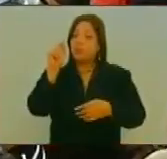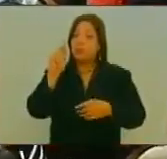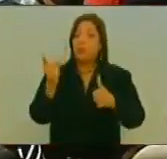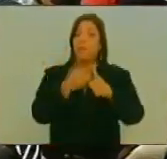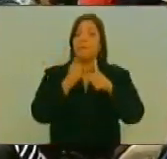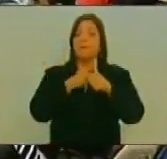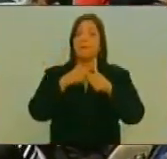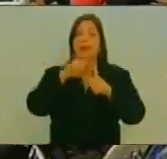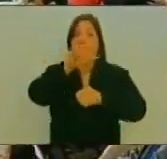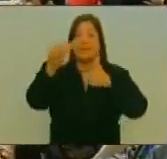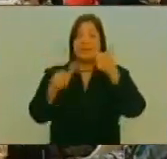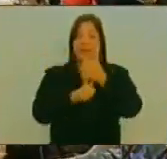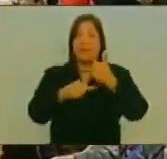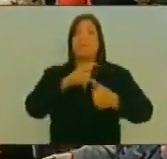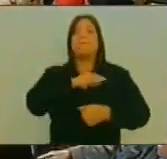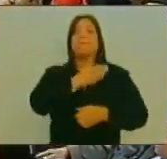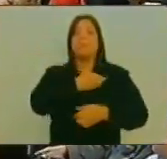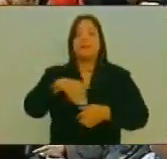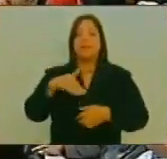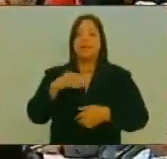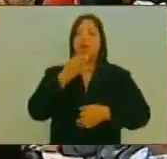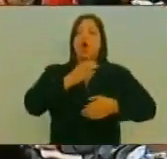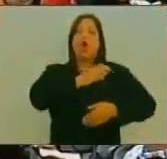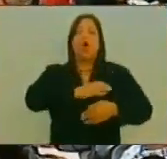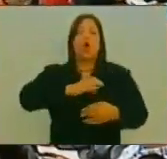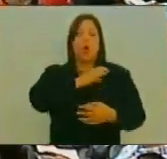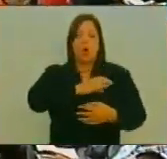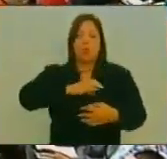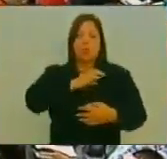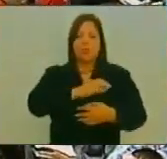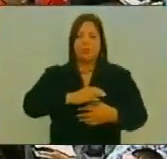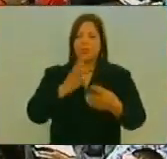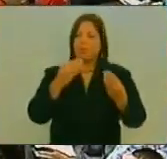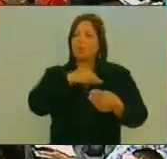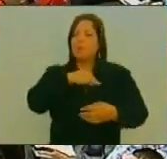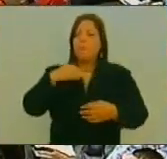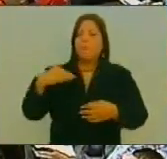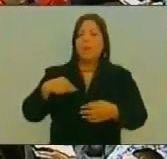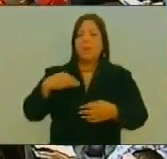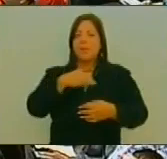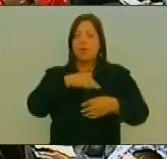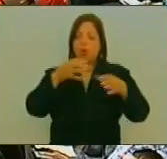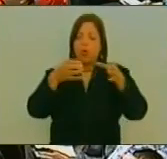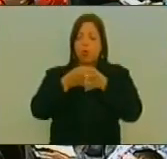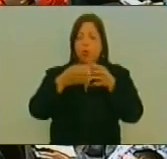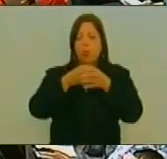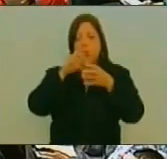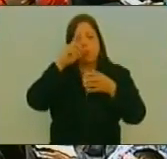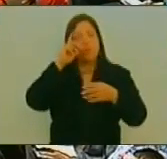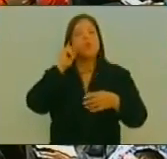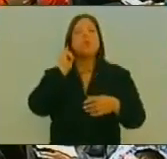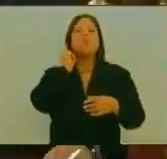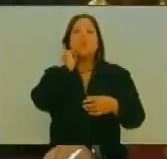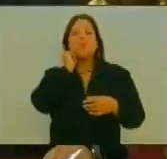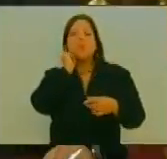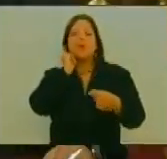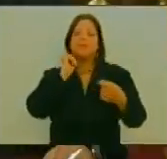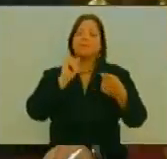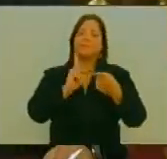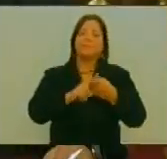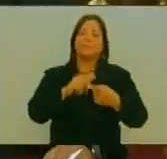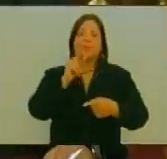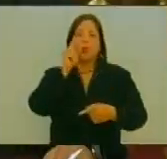primer Vicepresidente Designó Una Comisión Integrada Por los Constituyentes A Leidis Manaure